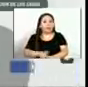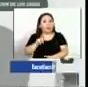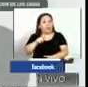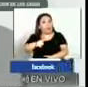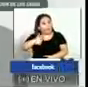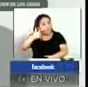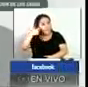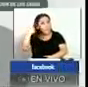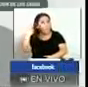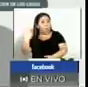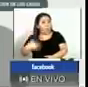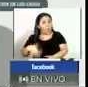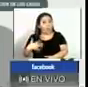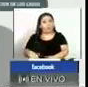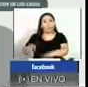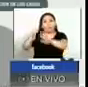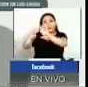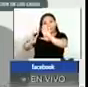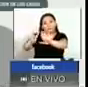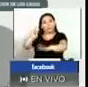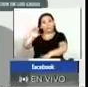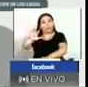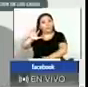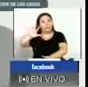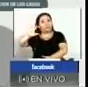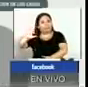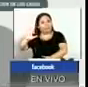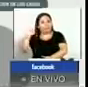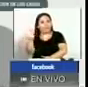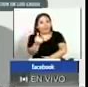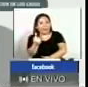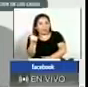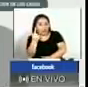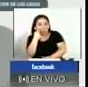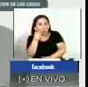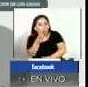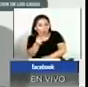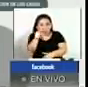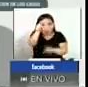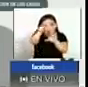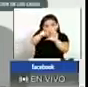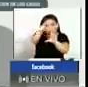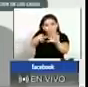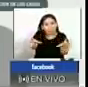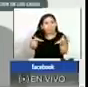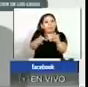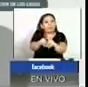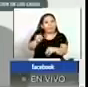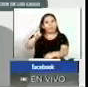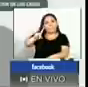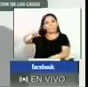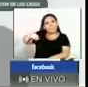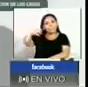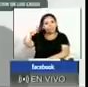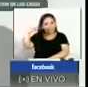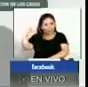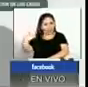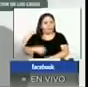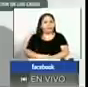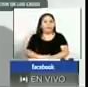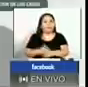grave tenemos un total de 755. Solo ahí tenemos más de mil casos entre los graves y los críticos.